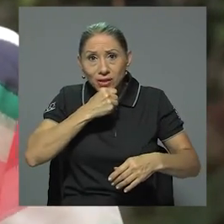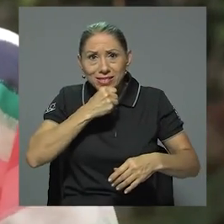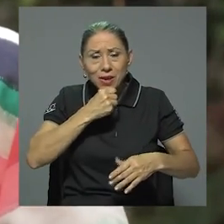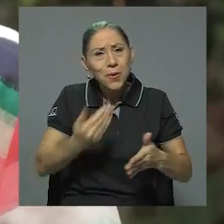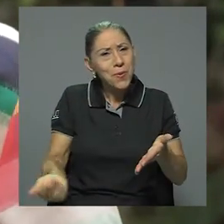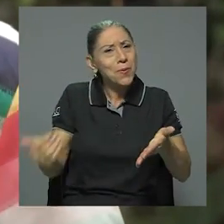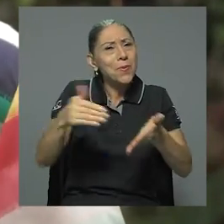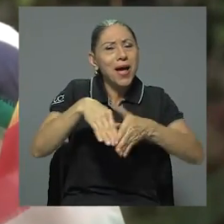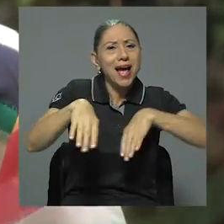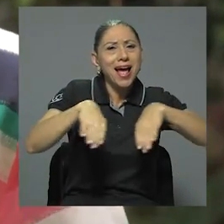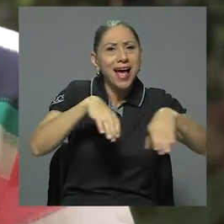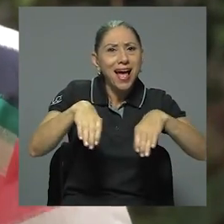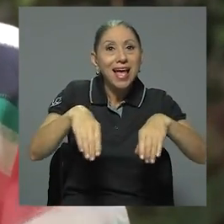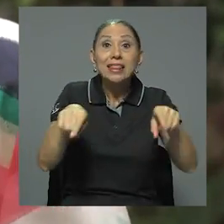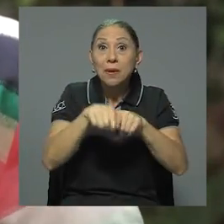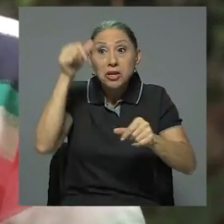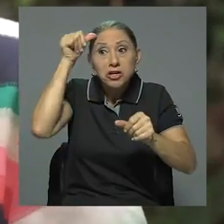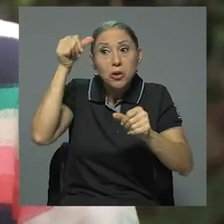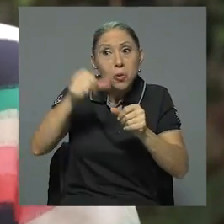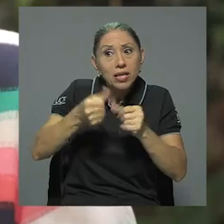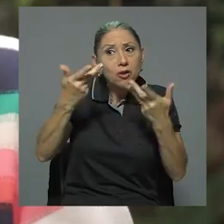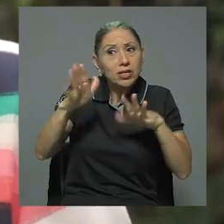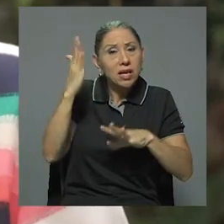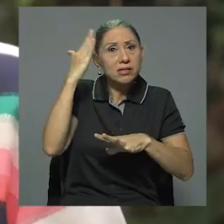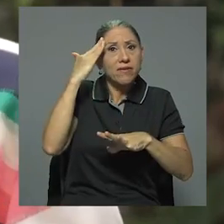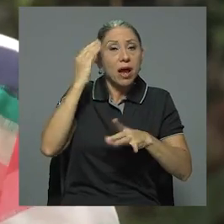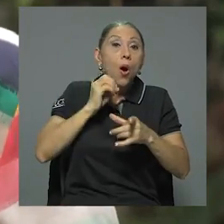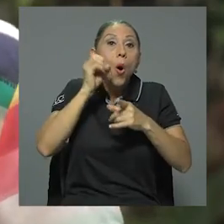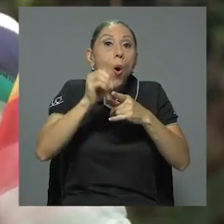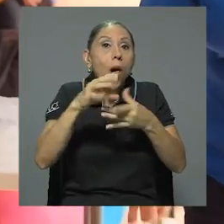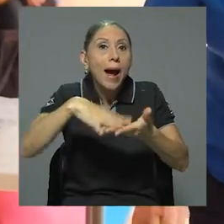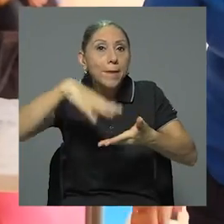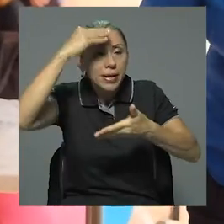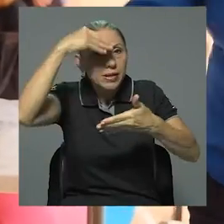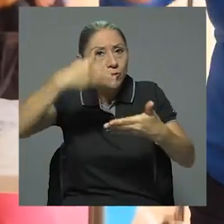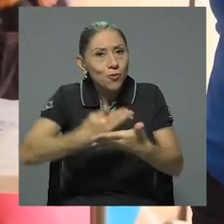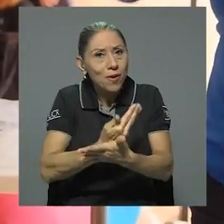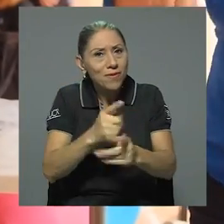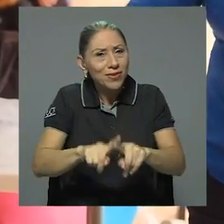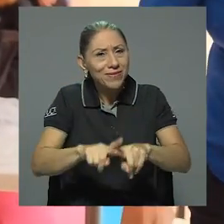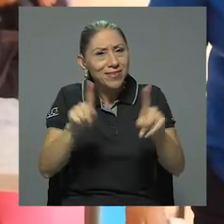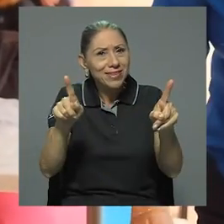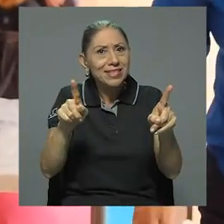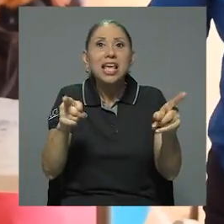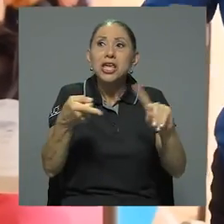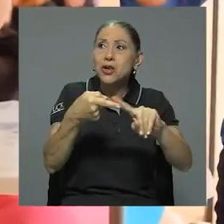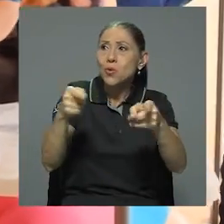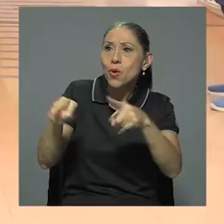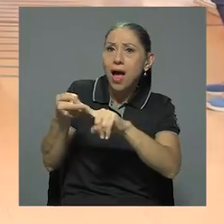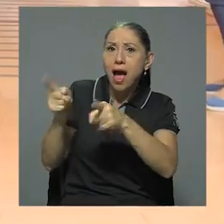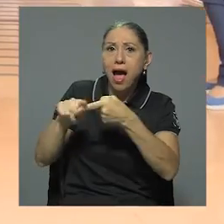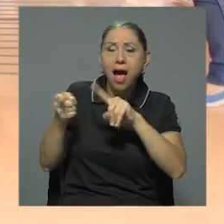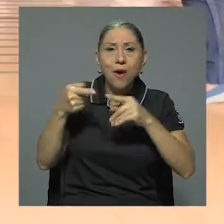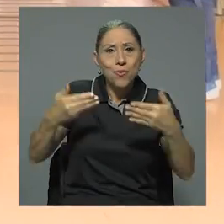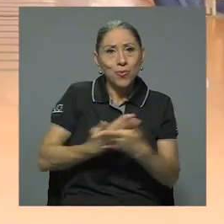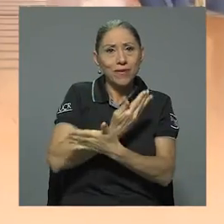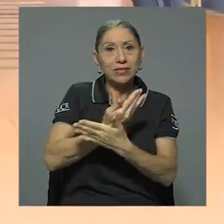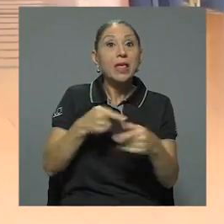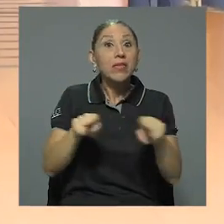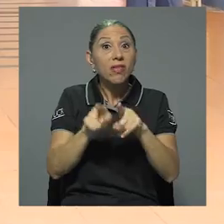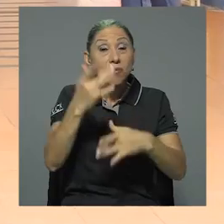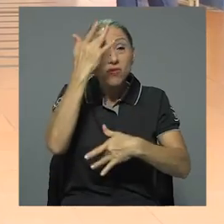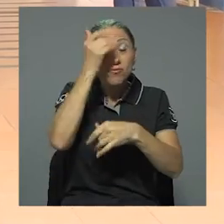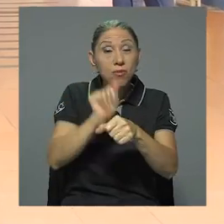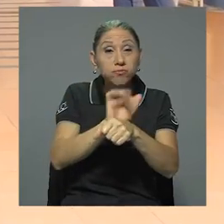recuerden las cosas que sabían, aprendan otras cosas diferentes y hagan nuevas amistades. Aunque la pandemia